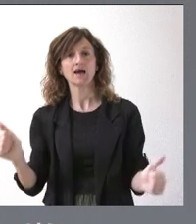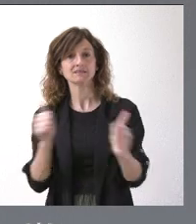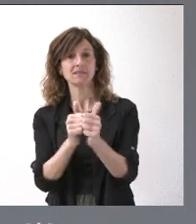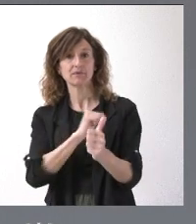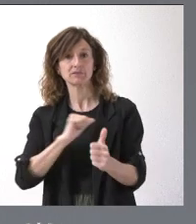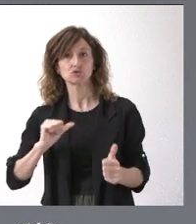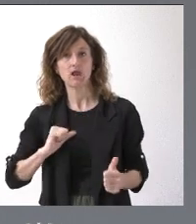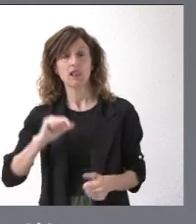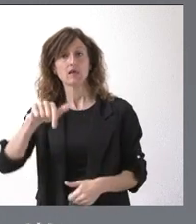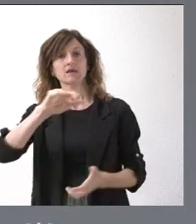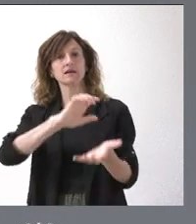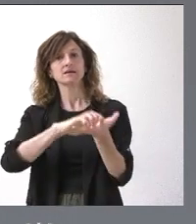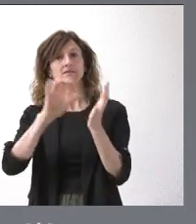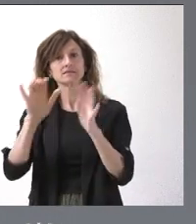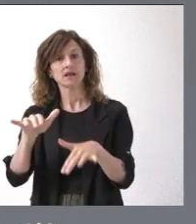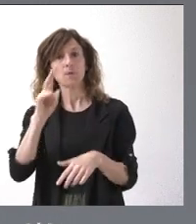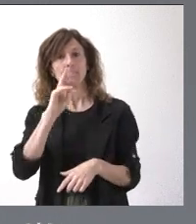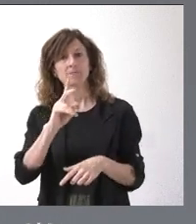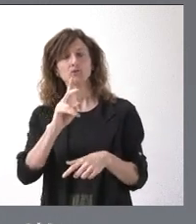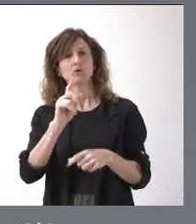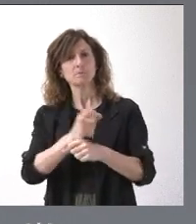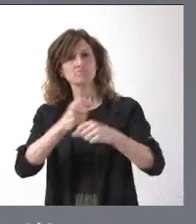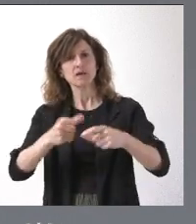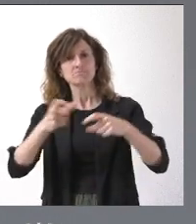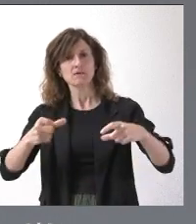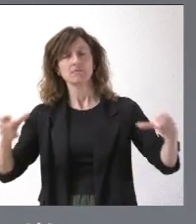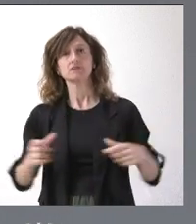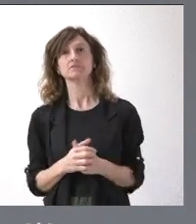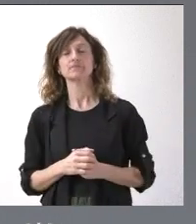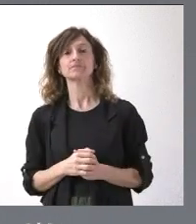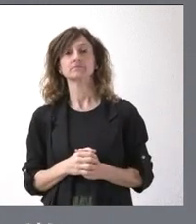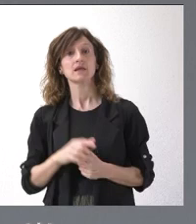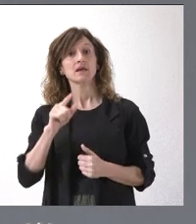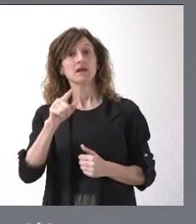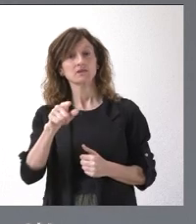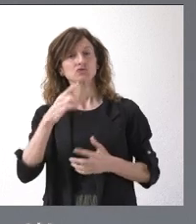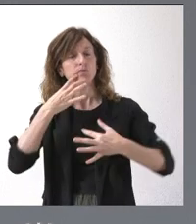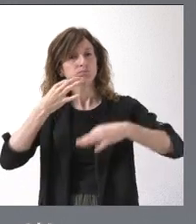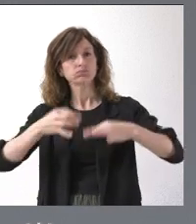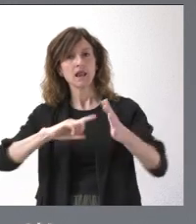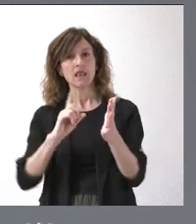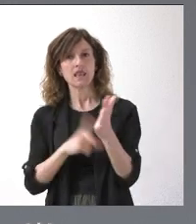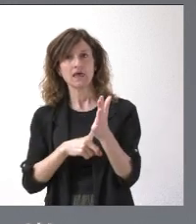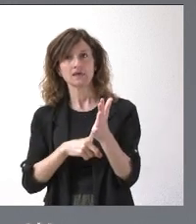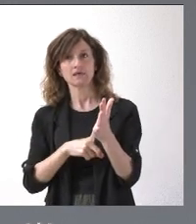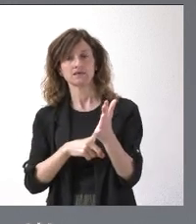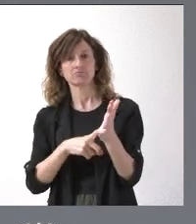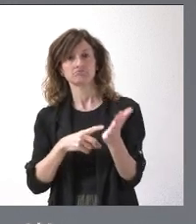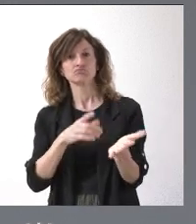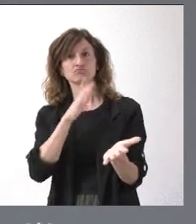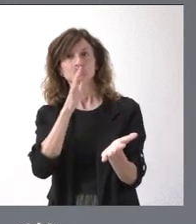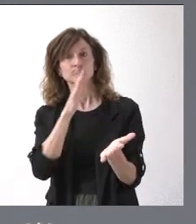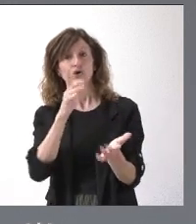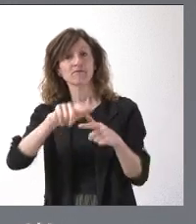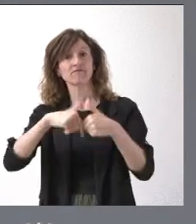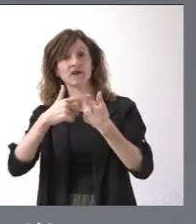personal, que en Castilla y León cada vez se va incrementando más. Esto se garantiza por ley, entre otras cosas, porque